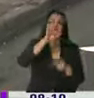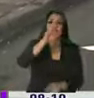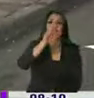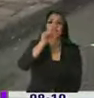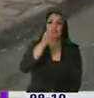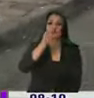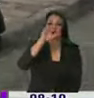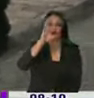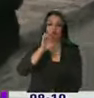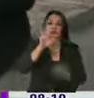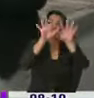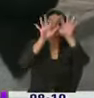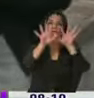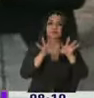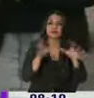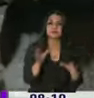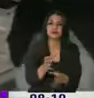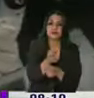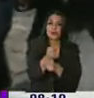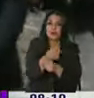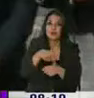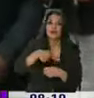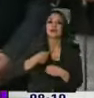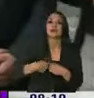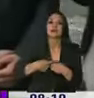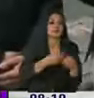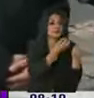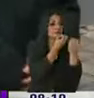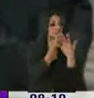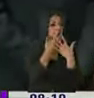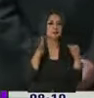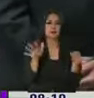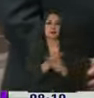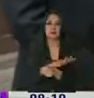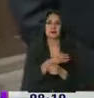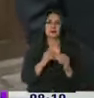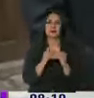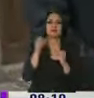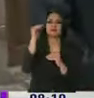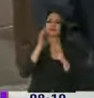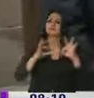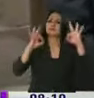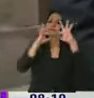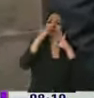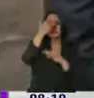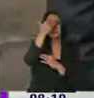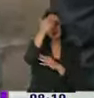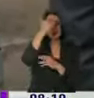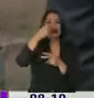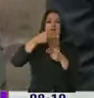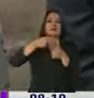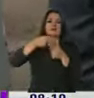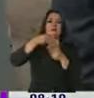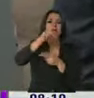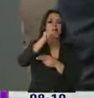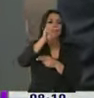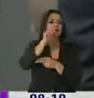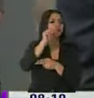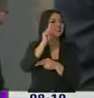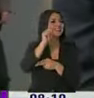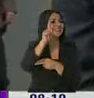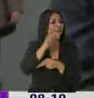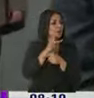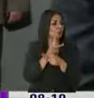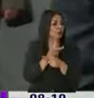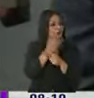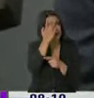secretario de movilidad del distrito metropolitano, para que nos amplíe esta información. Lo más destacado de esto, ¿por qué denominar el Quinde te cuida? ¿Por qué poner ese nombre a la